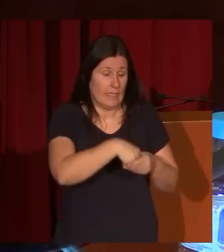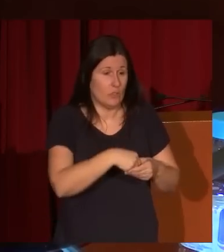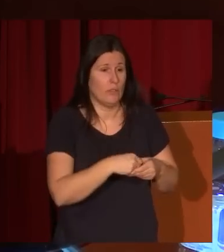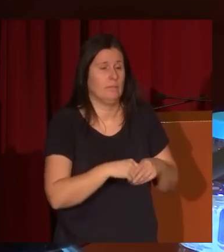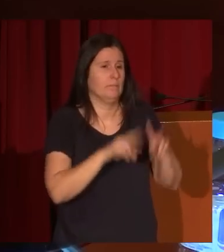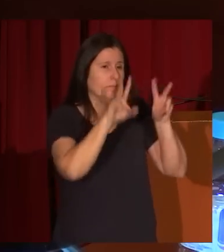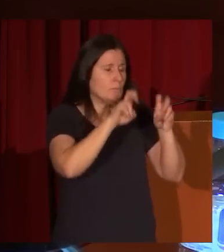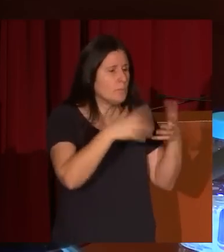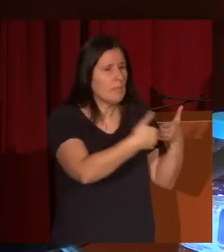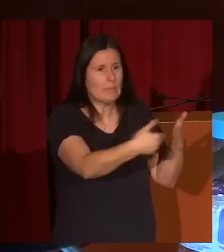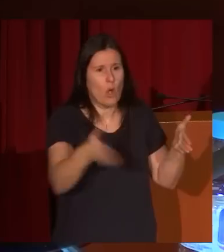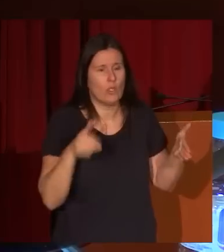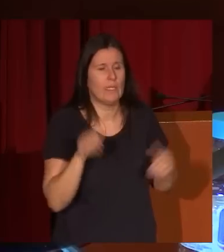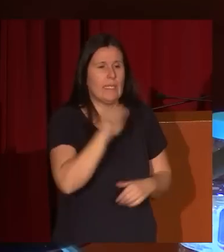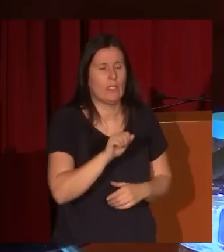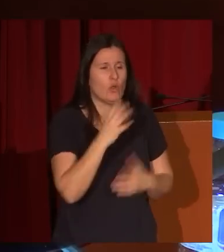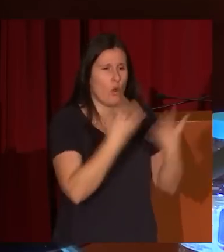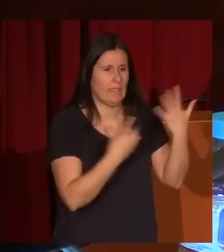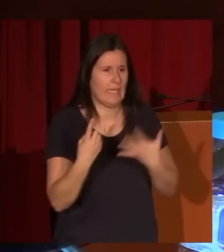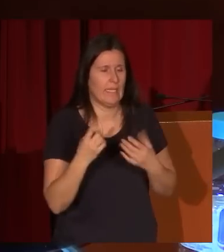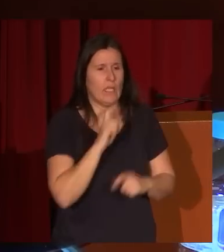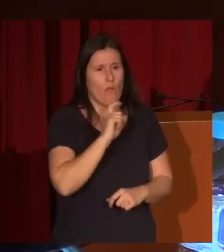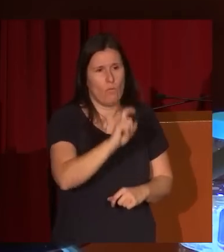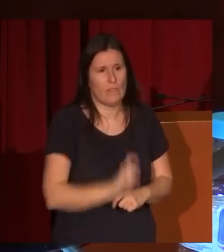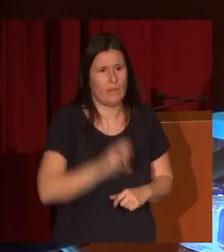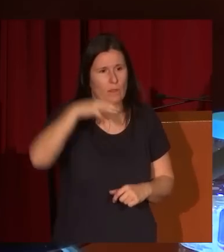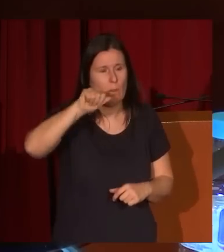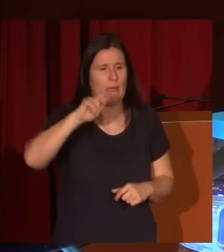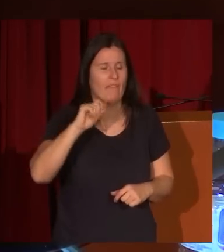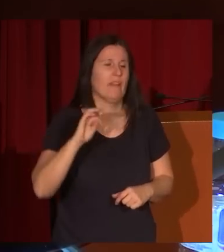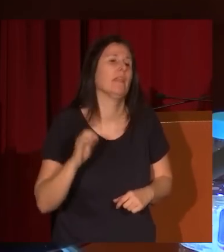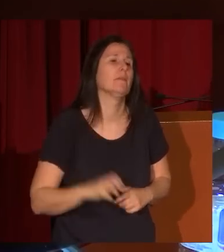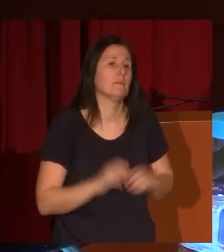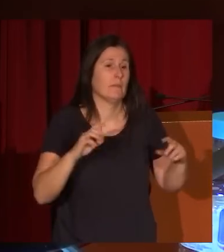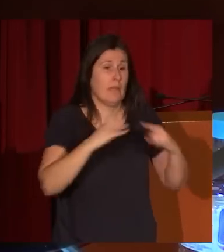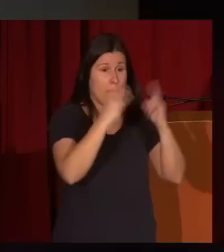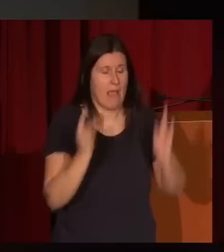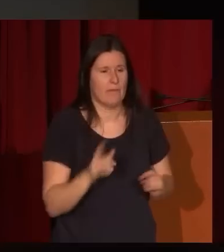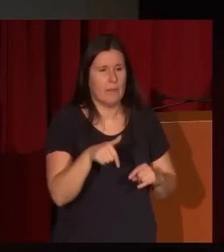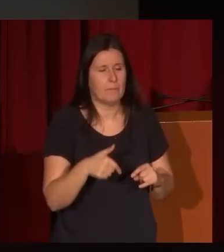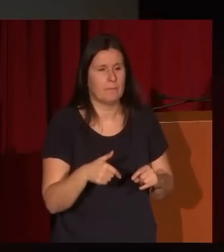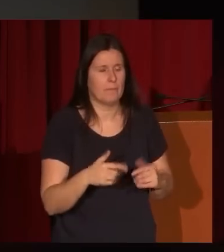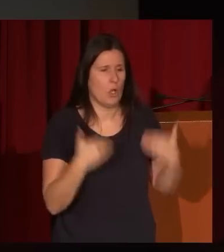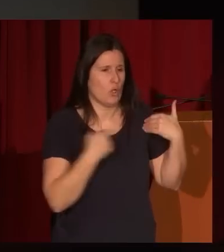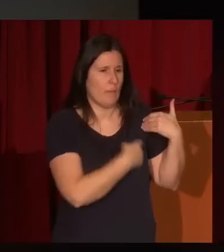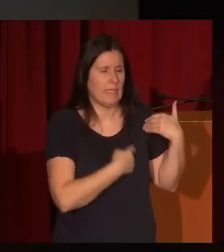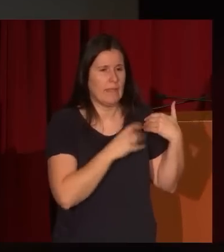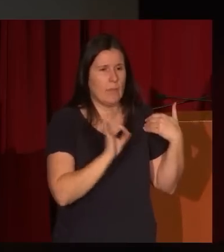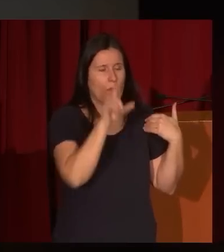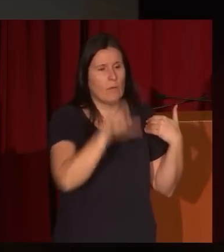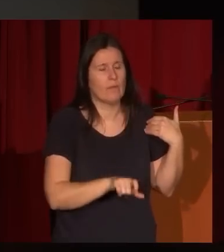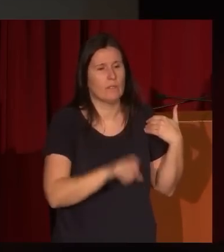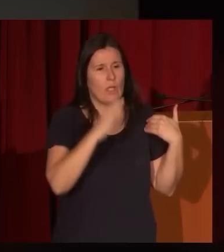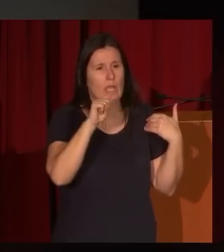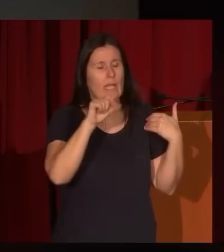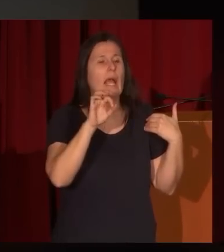fue la exposición que se hizo en el año 96 en la Fundación MAFRE, comisariada por Francisco